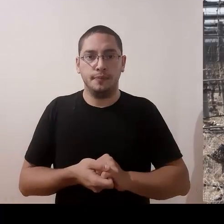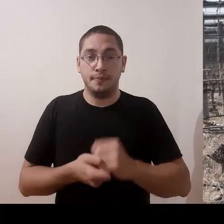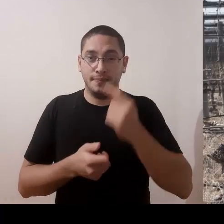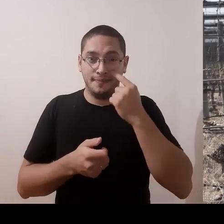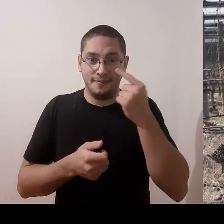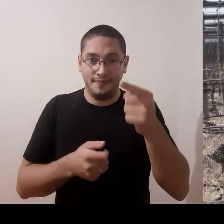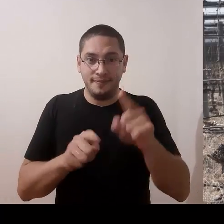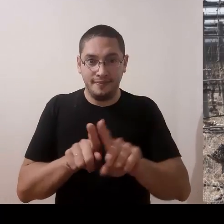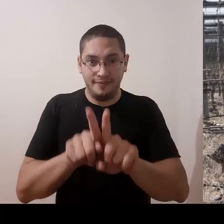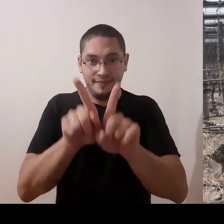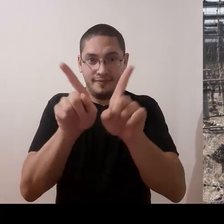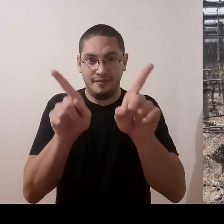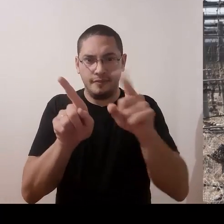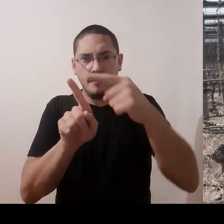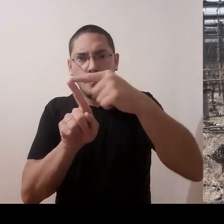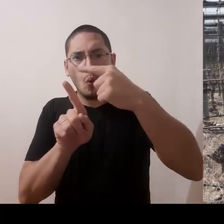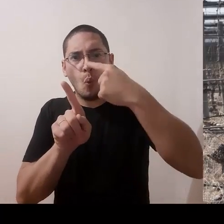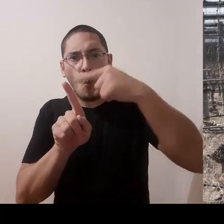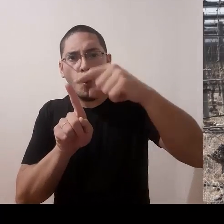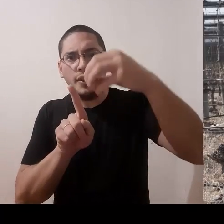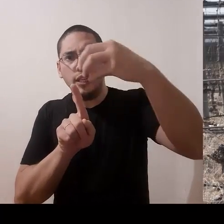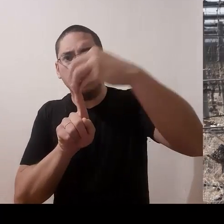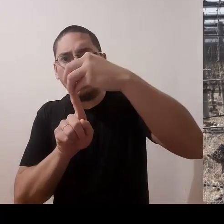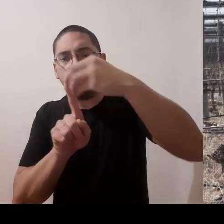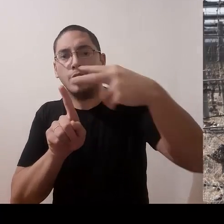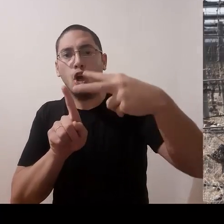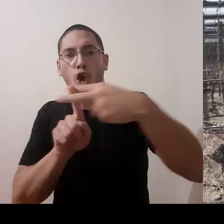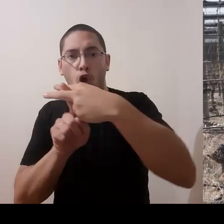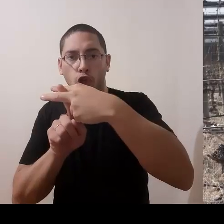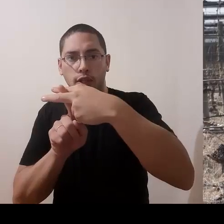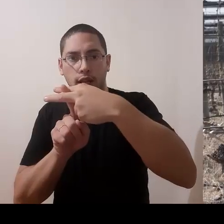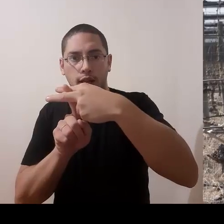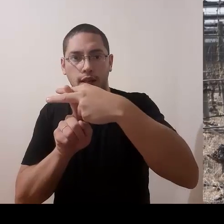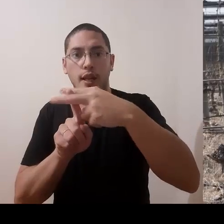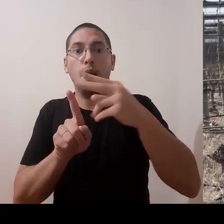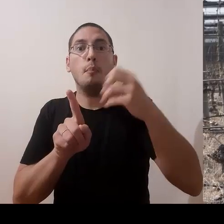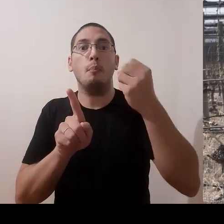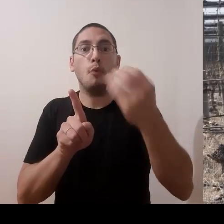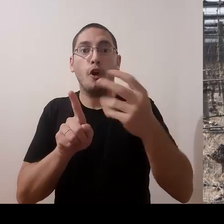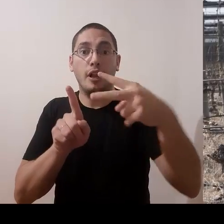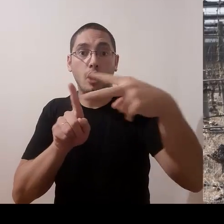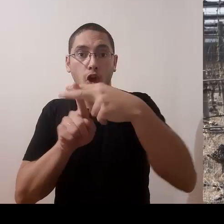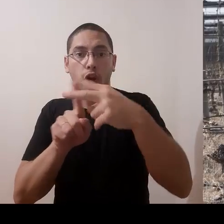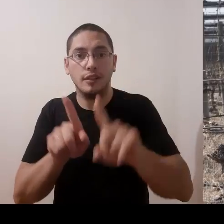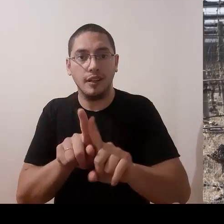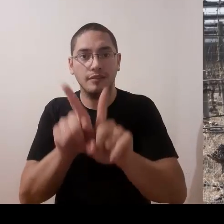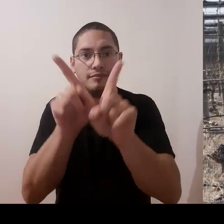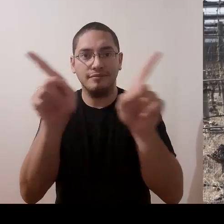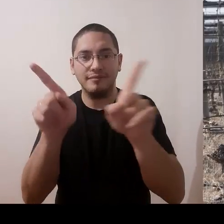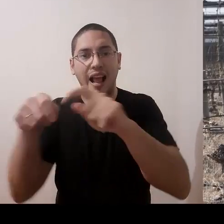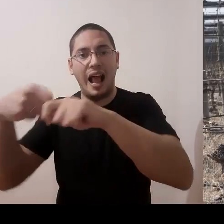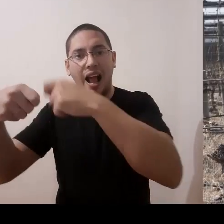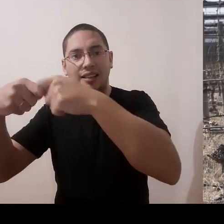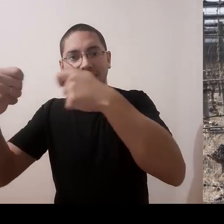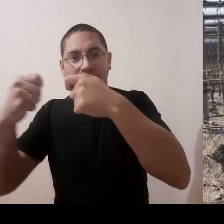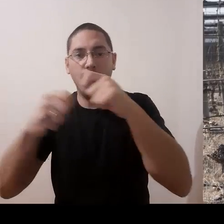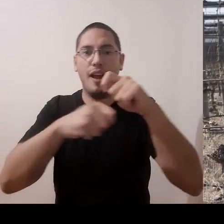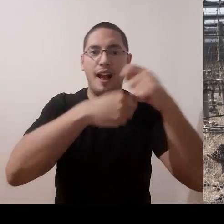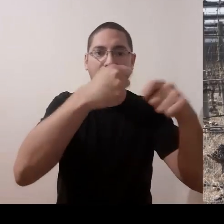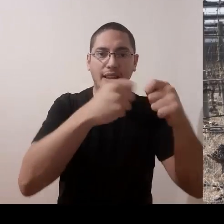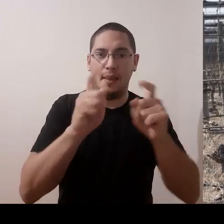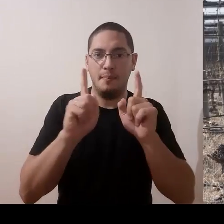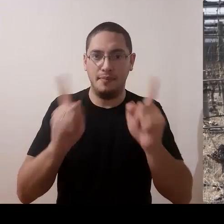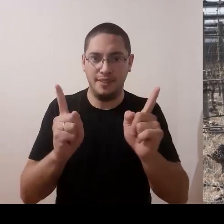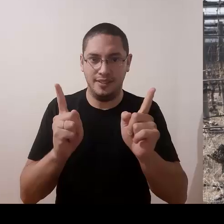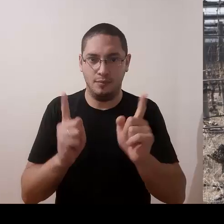Fíjense que la última yema la sacan, porque esa yema, acuérdense que después viene la atadura. Y se va a atar,